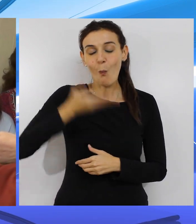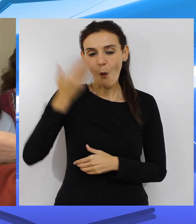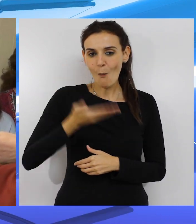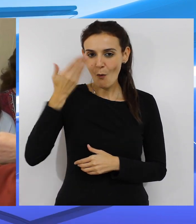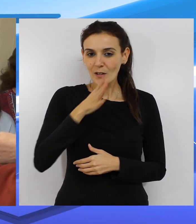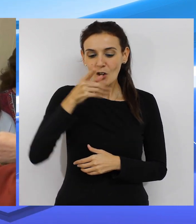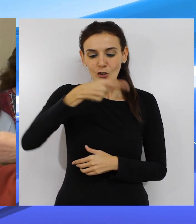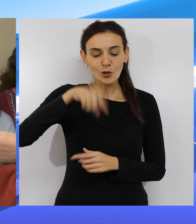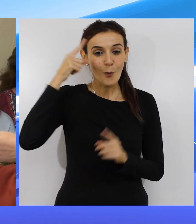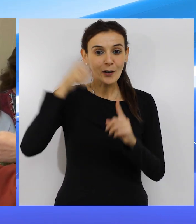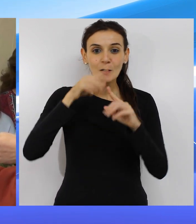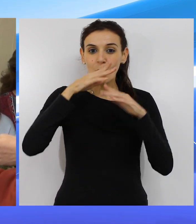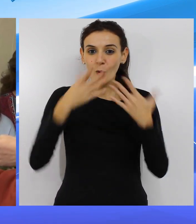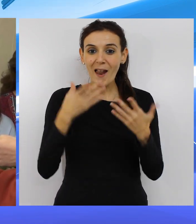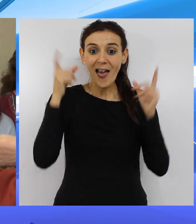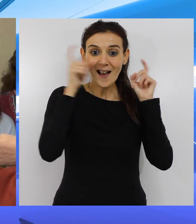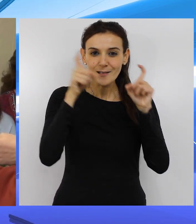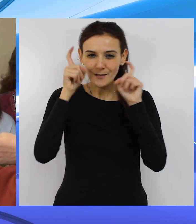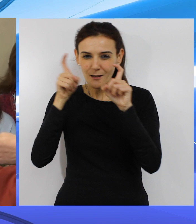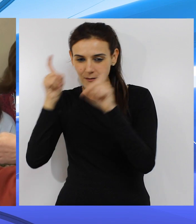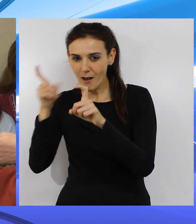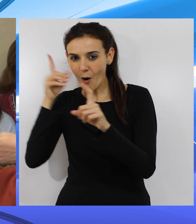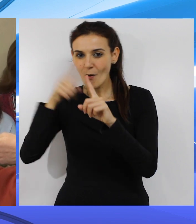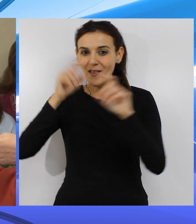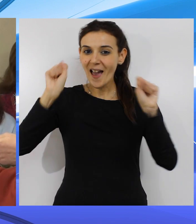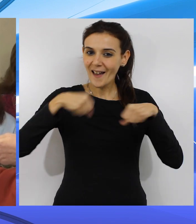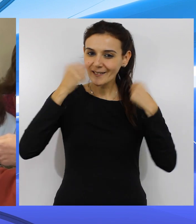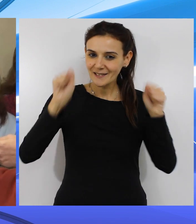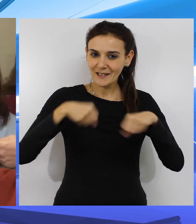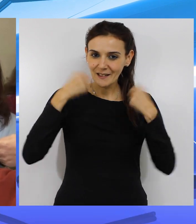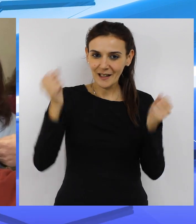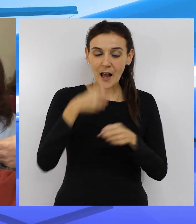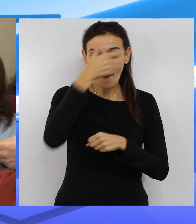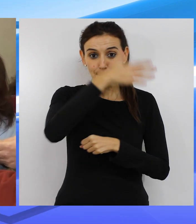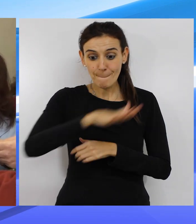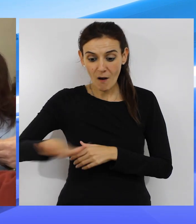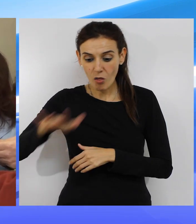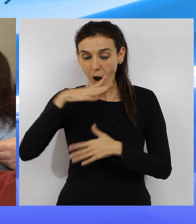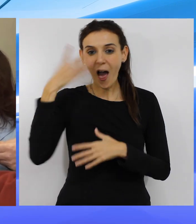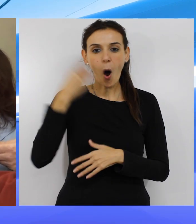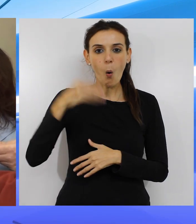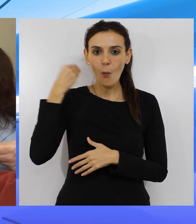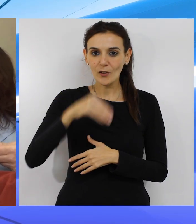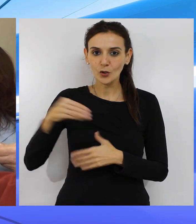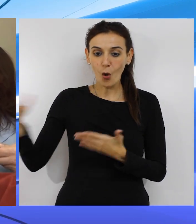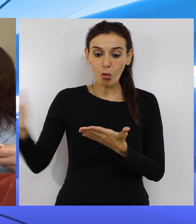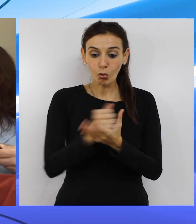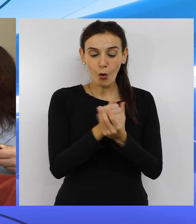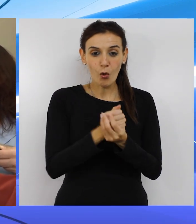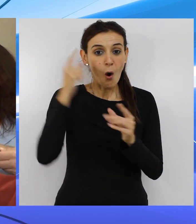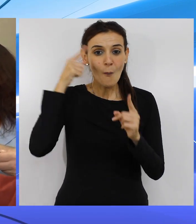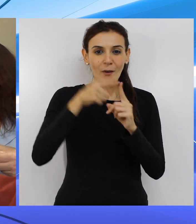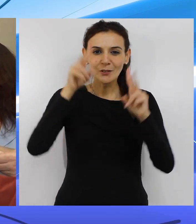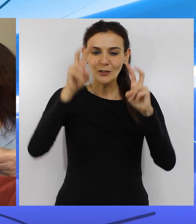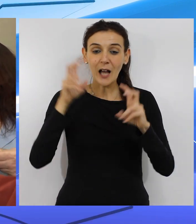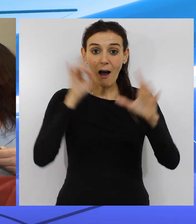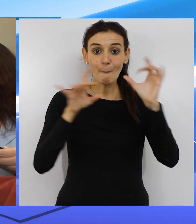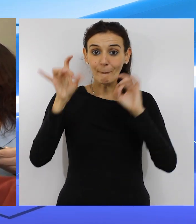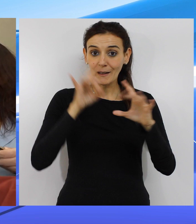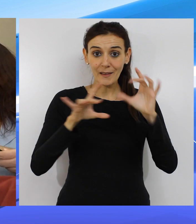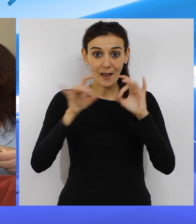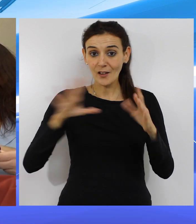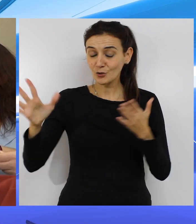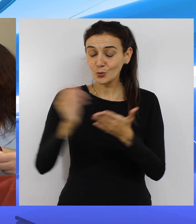muy importantes. Nosotros lo que pretendemos es enseñar y entrenar a los menores, a la juventud, para que tengan